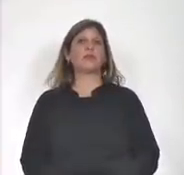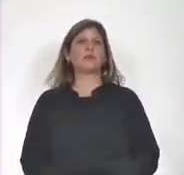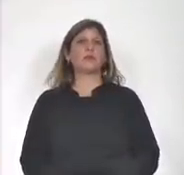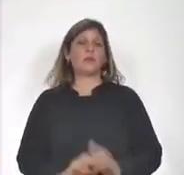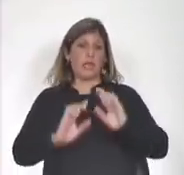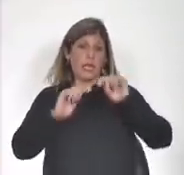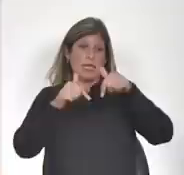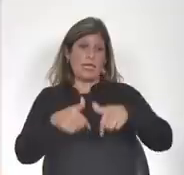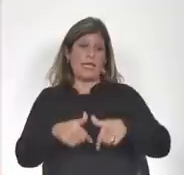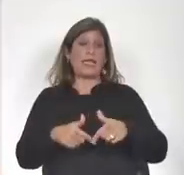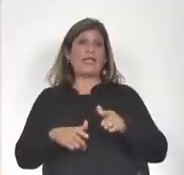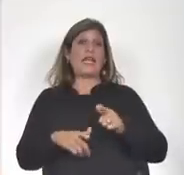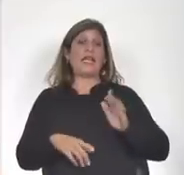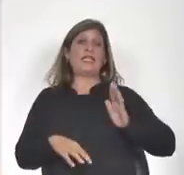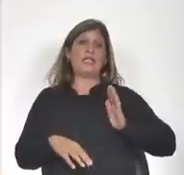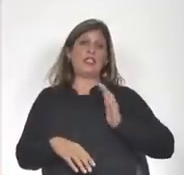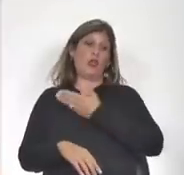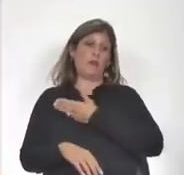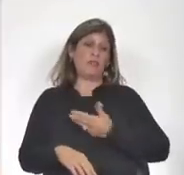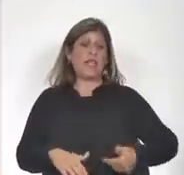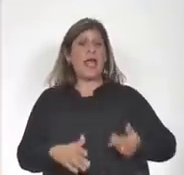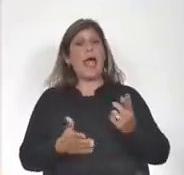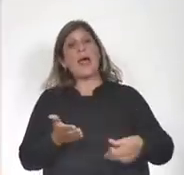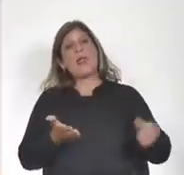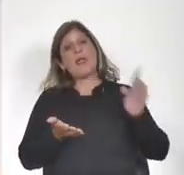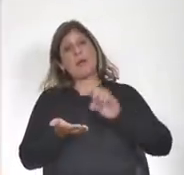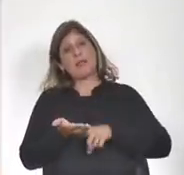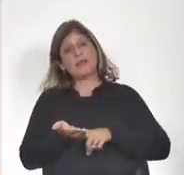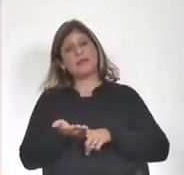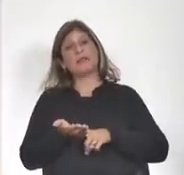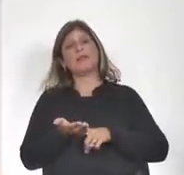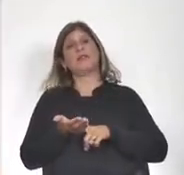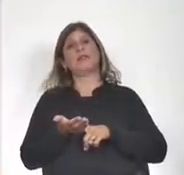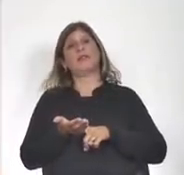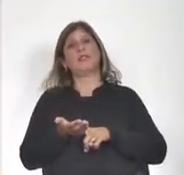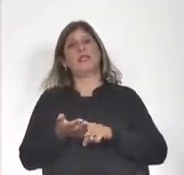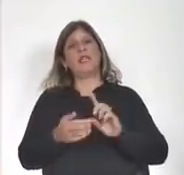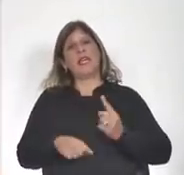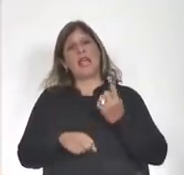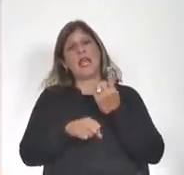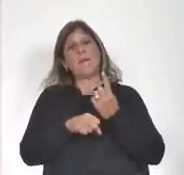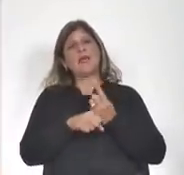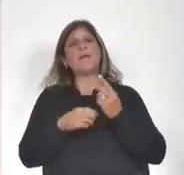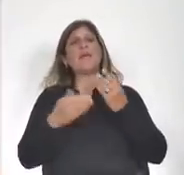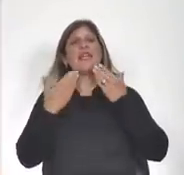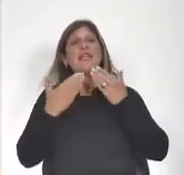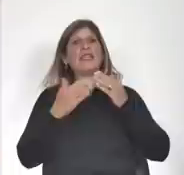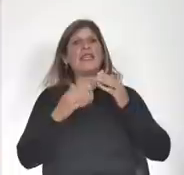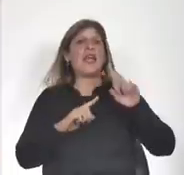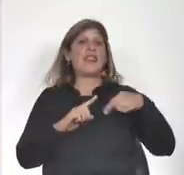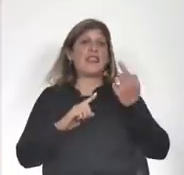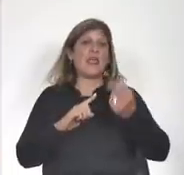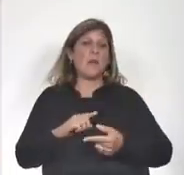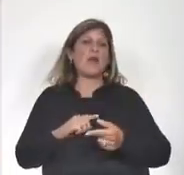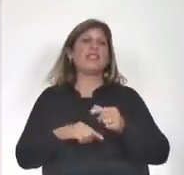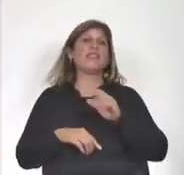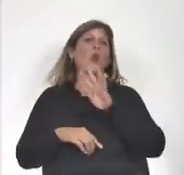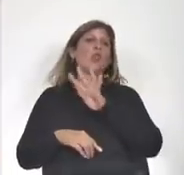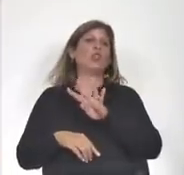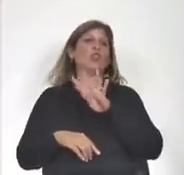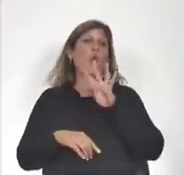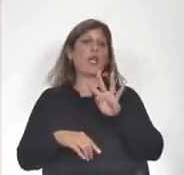Esta es, señora Presidenta, además, la primera interpelación después de 444